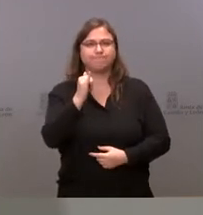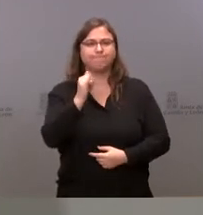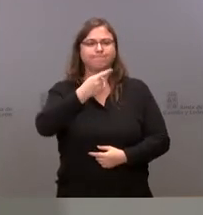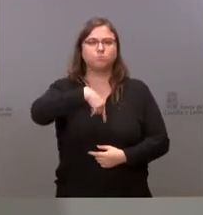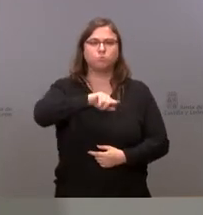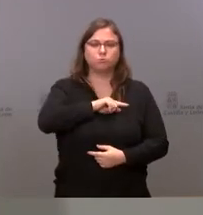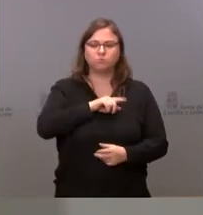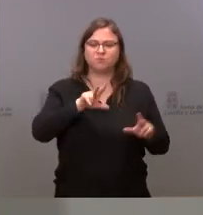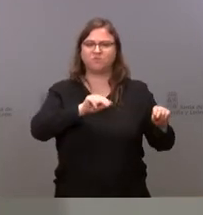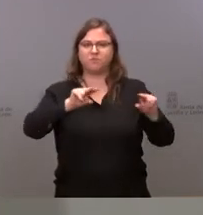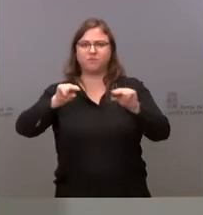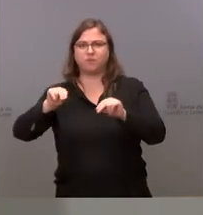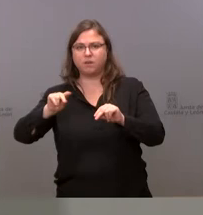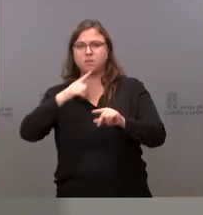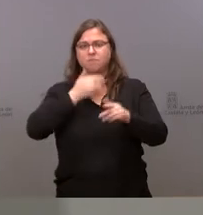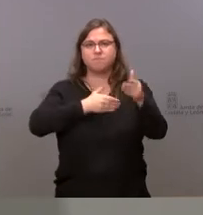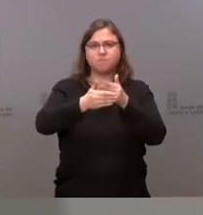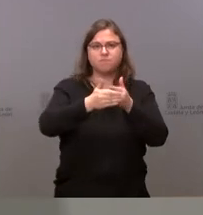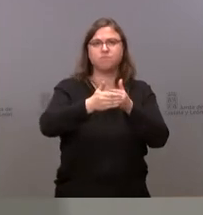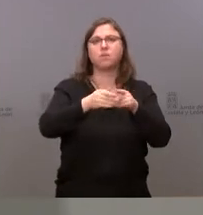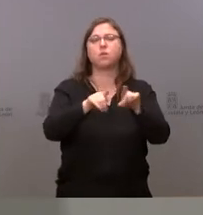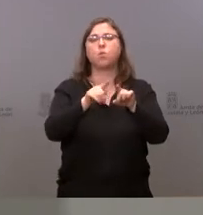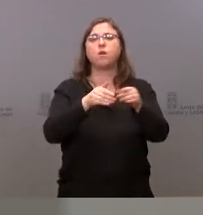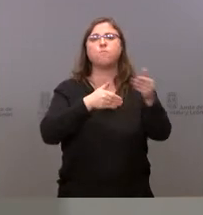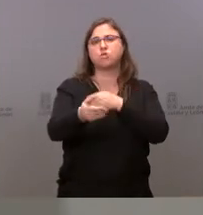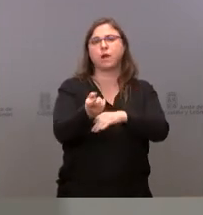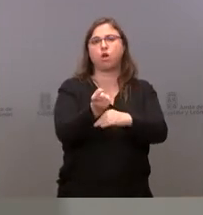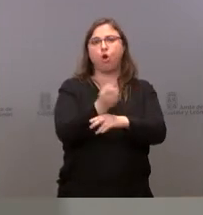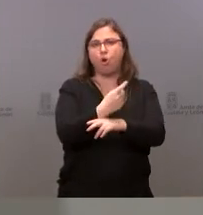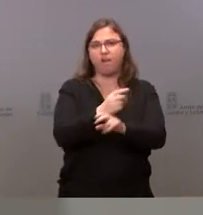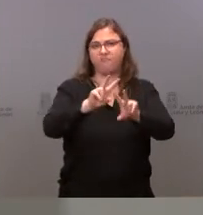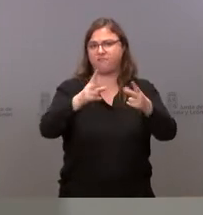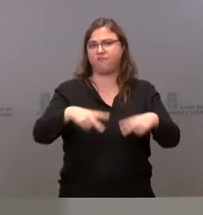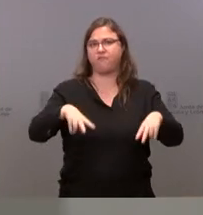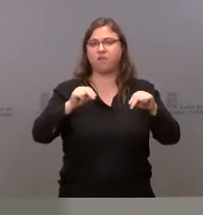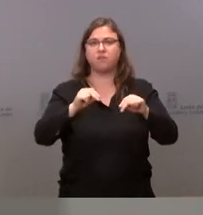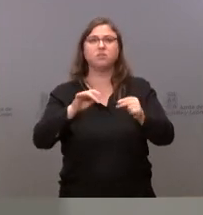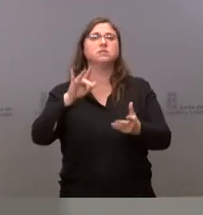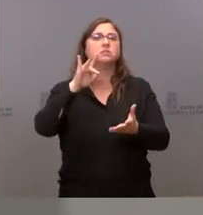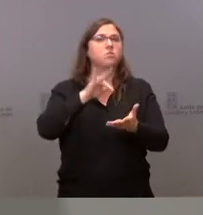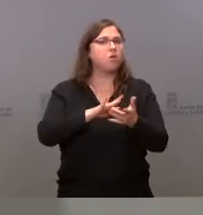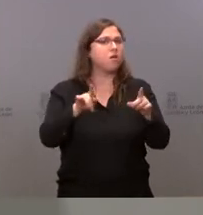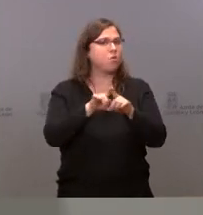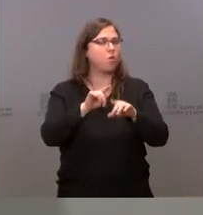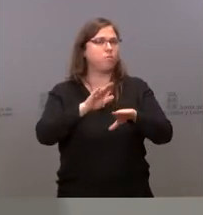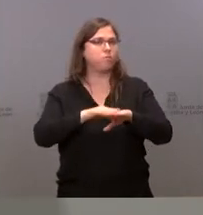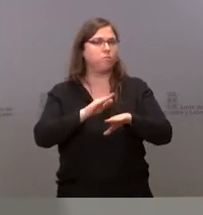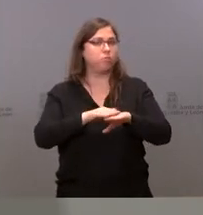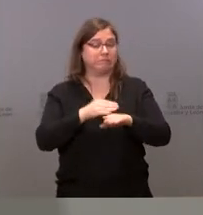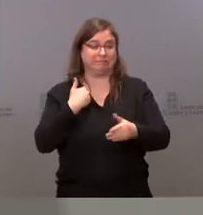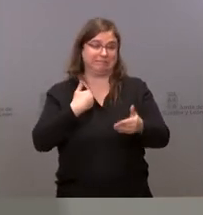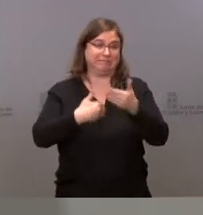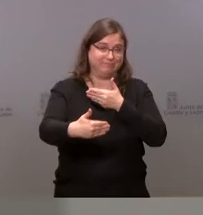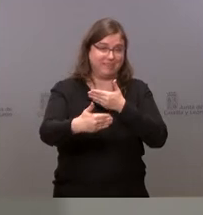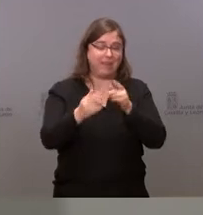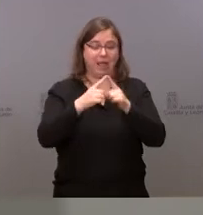finalizando y que vamos a concluir en las próximas horas y que dará lugar también por estar en el fin de año y por